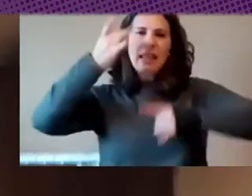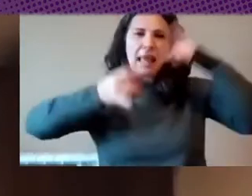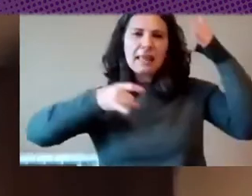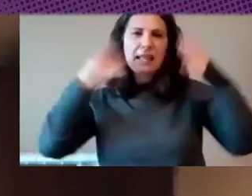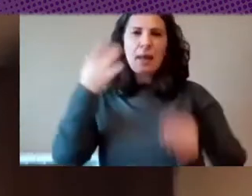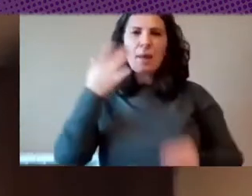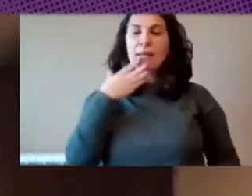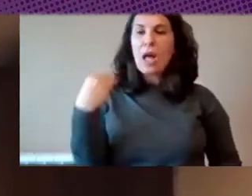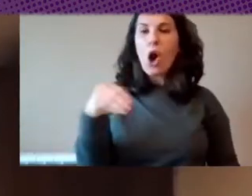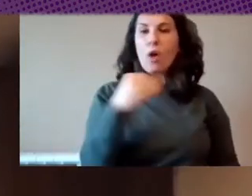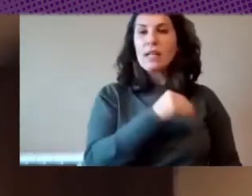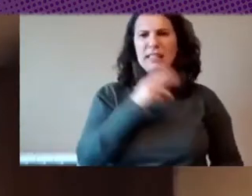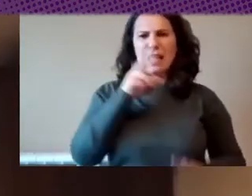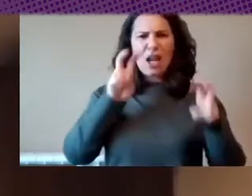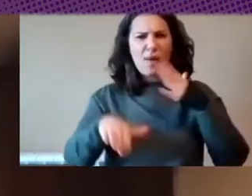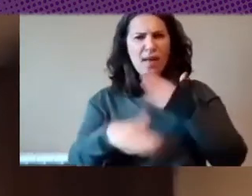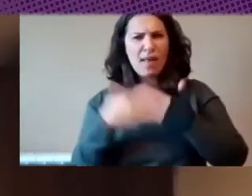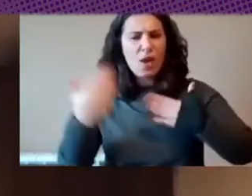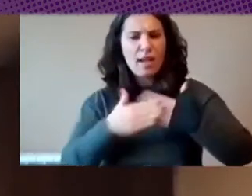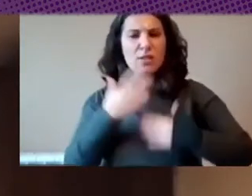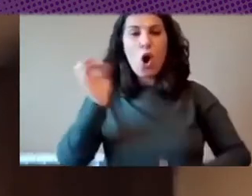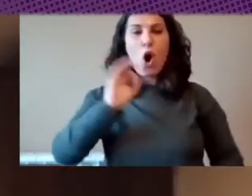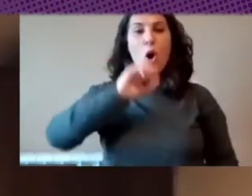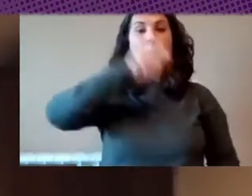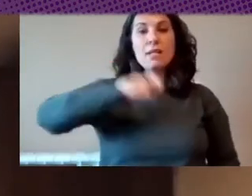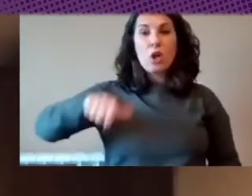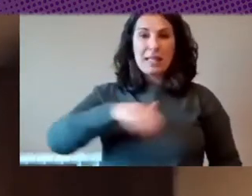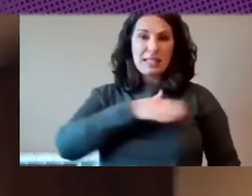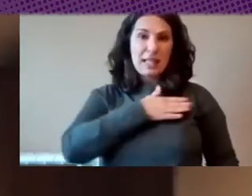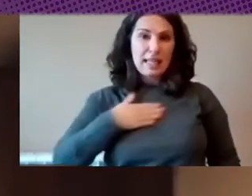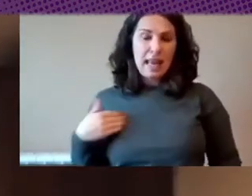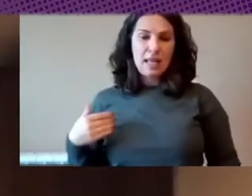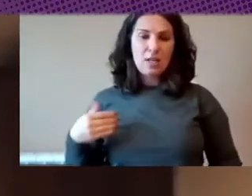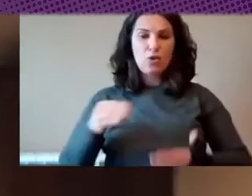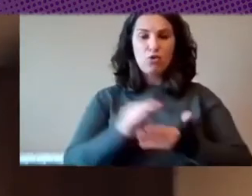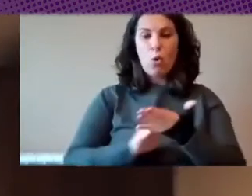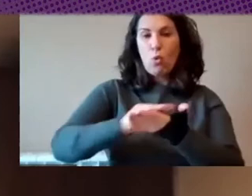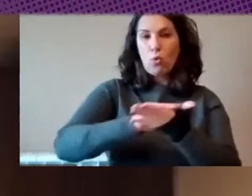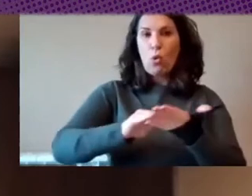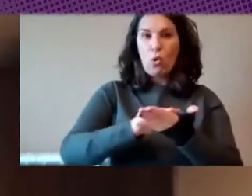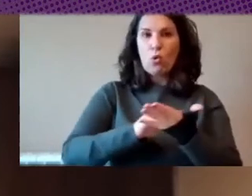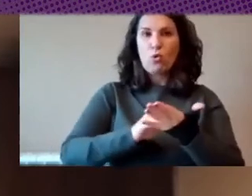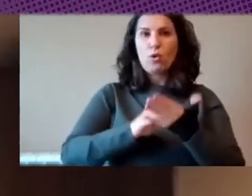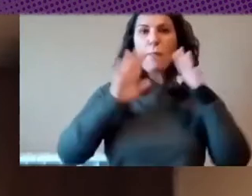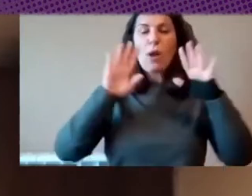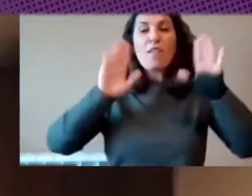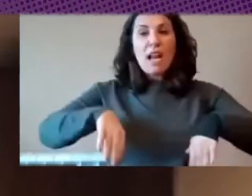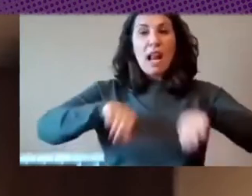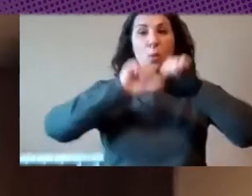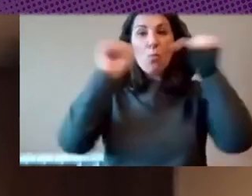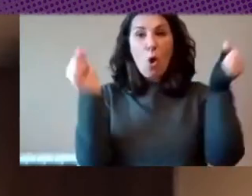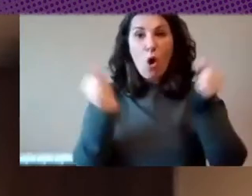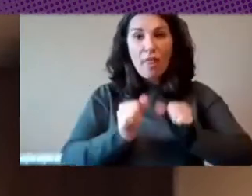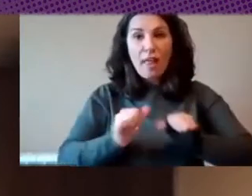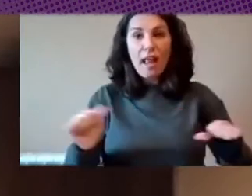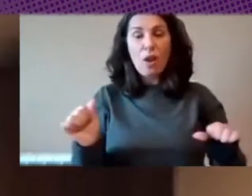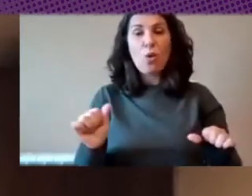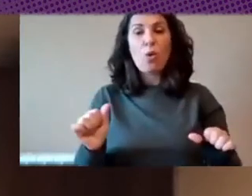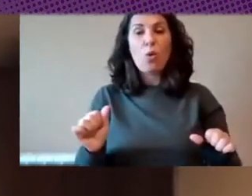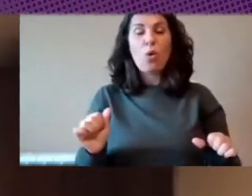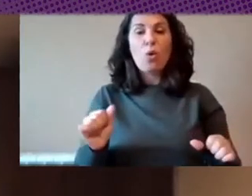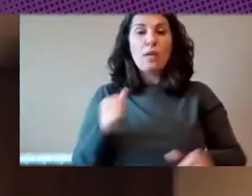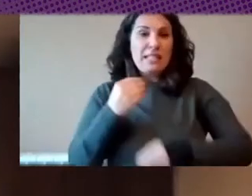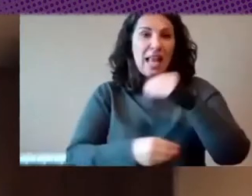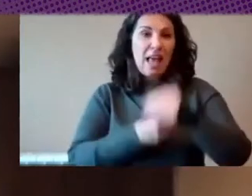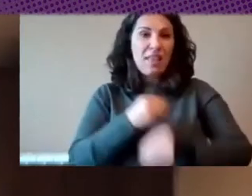innovadores de personas que quieren dar soluciones el modelo a través del cual se vienen llevando a